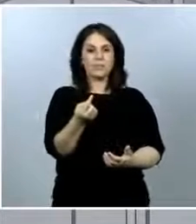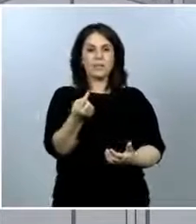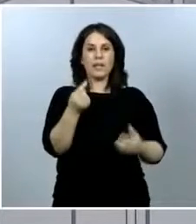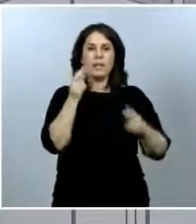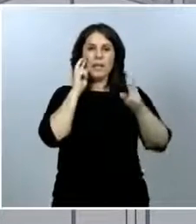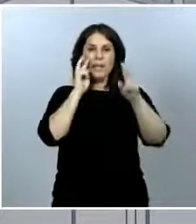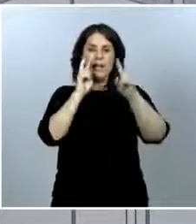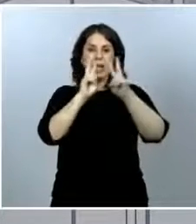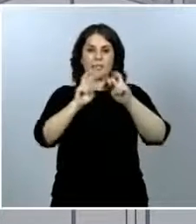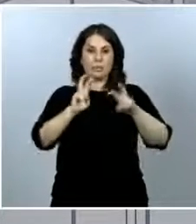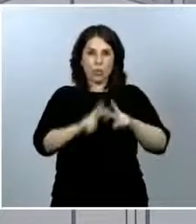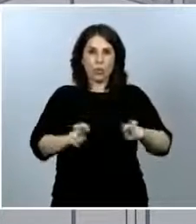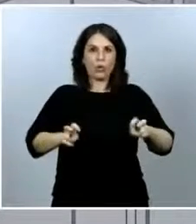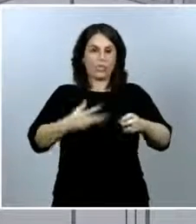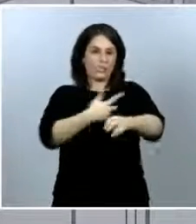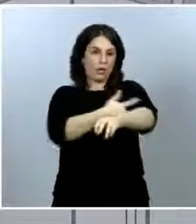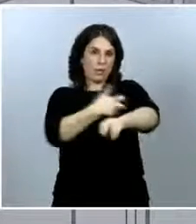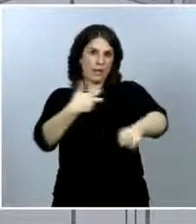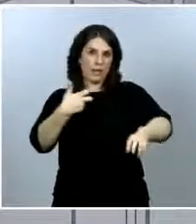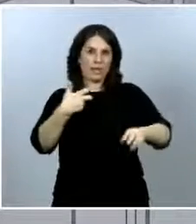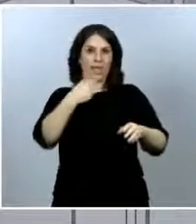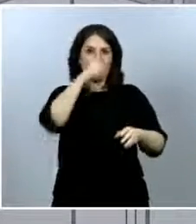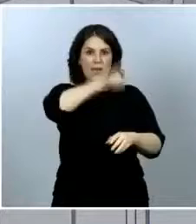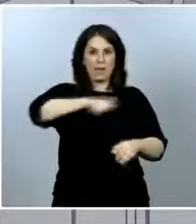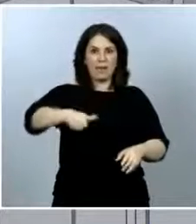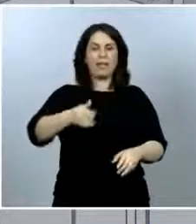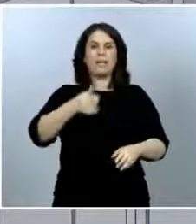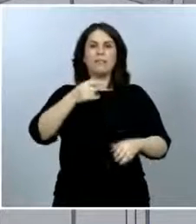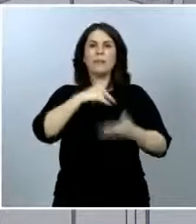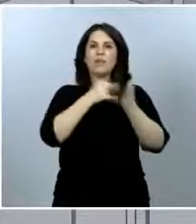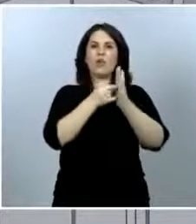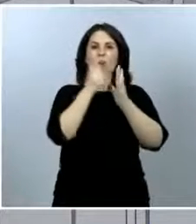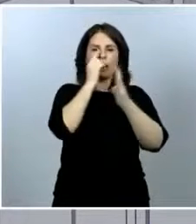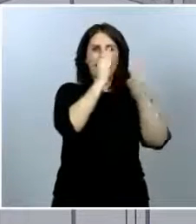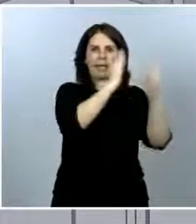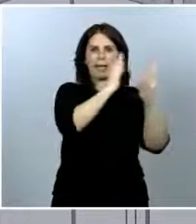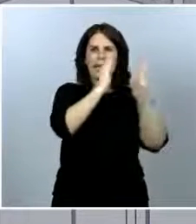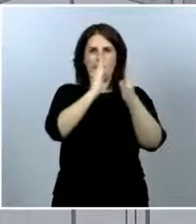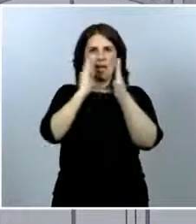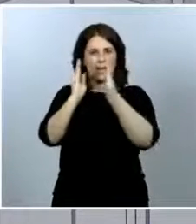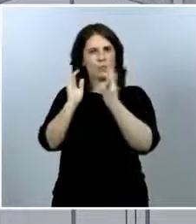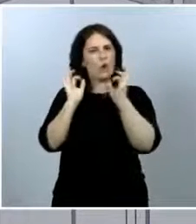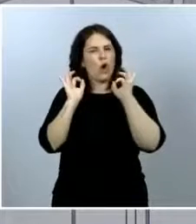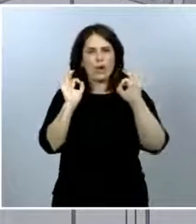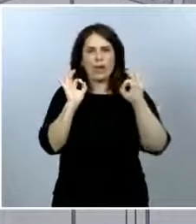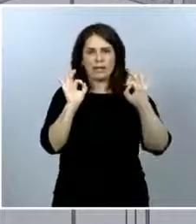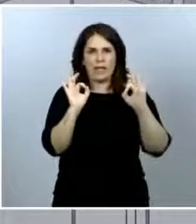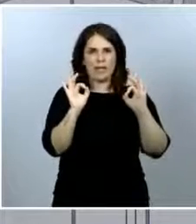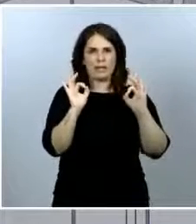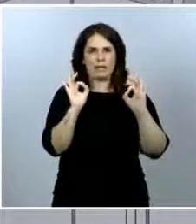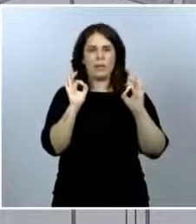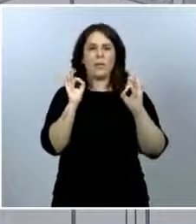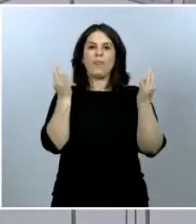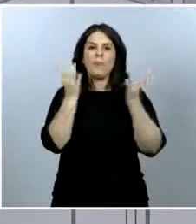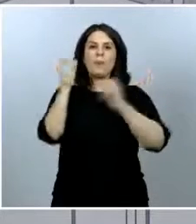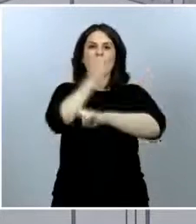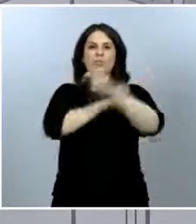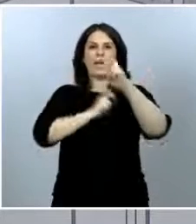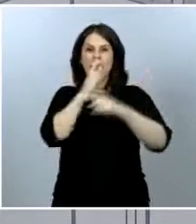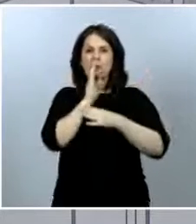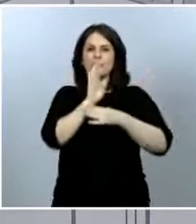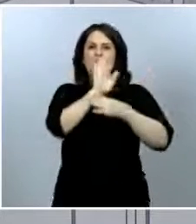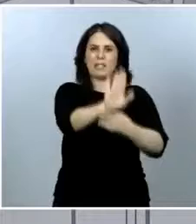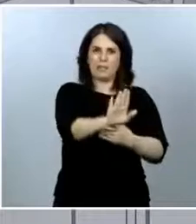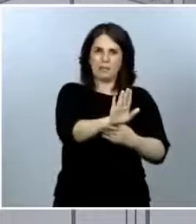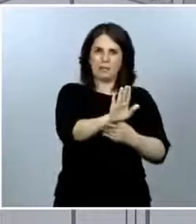encuestas poblacionales, tienen que llevar una metodología muy concreta. Se tiene que buscar la representatividad de la población y la aleatoriedad de la